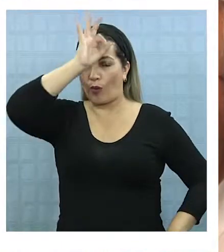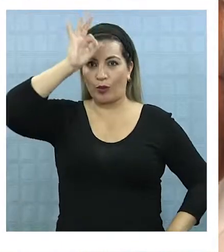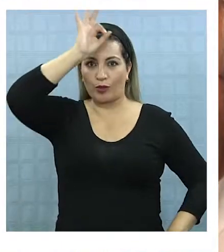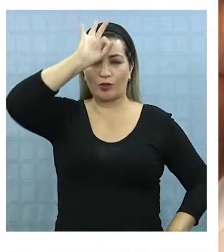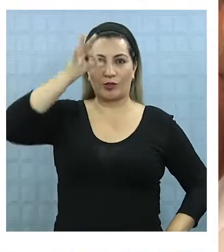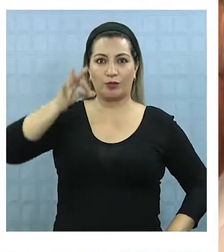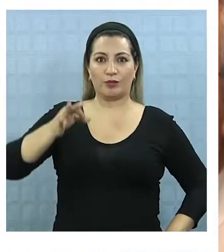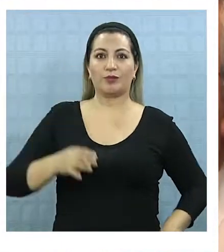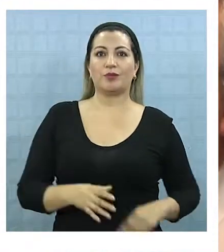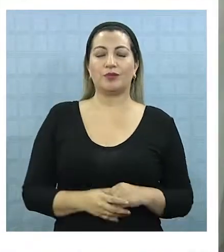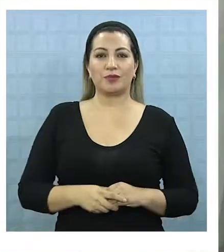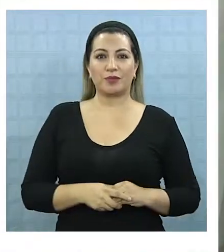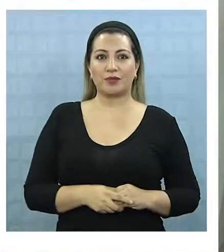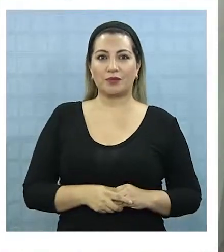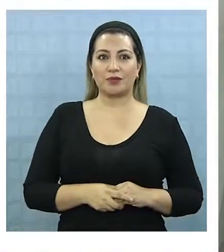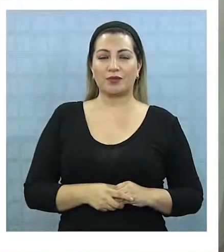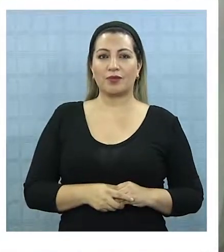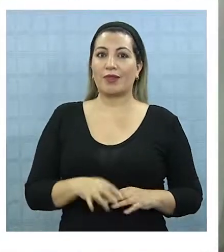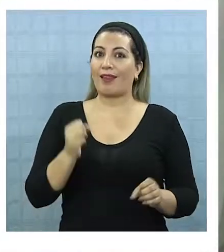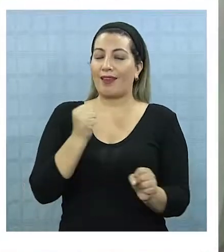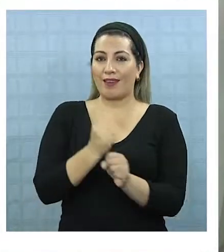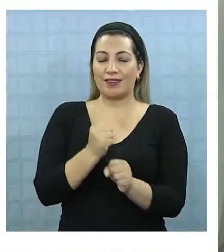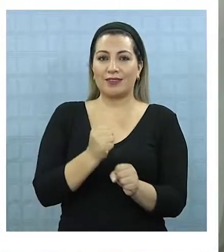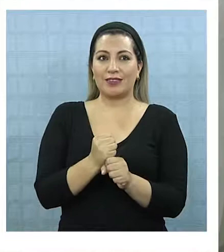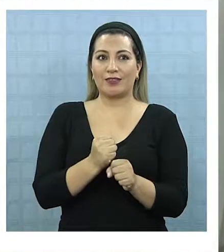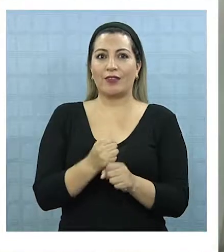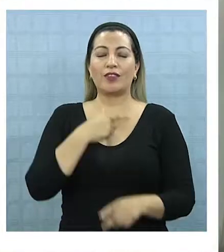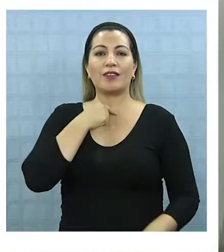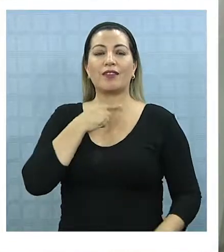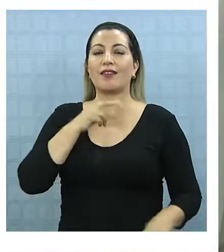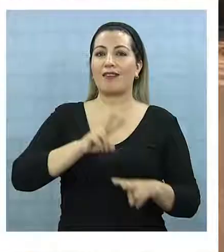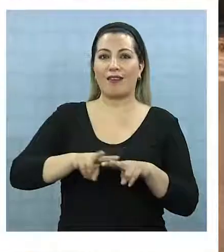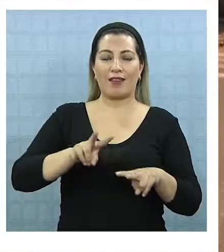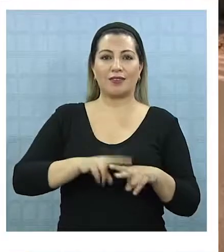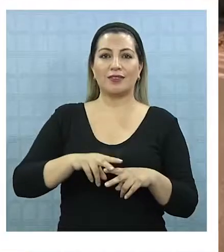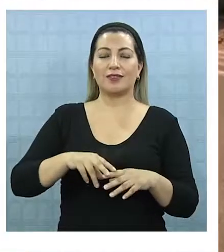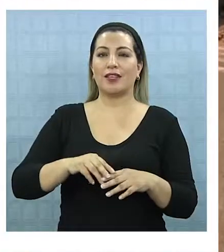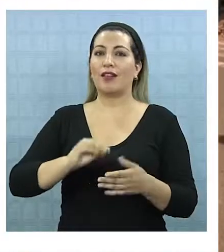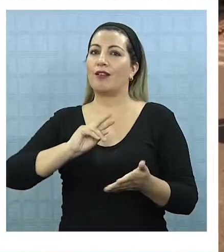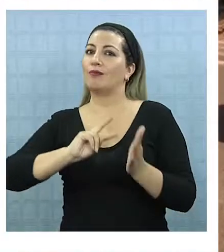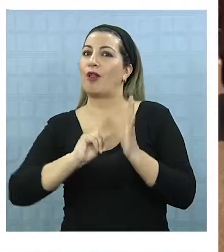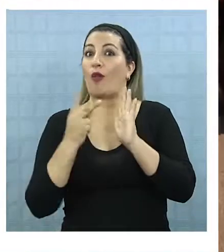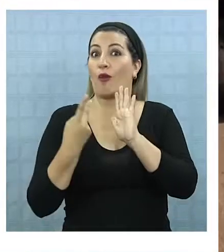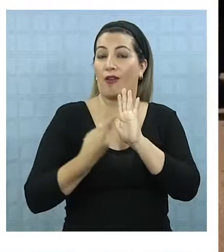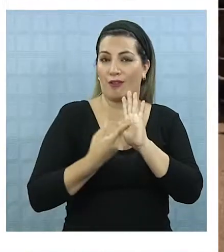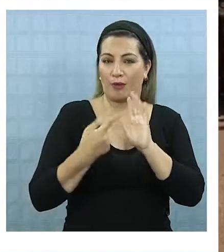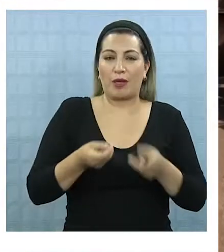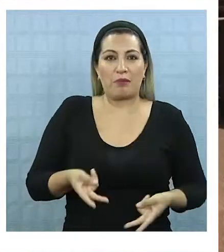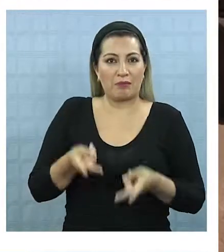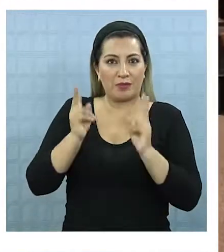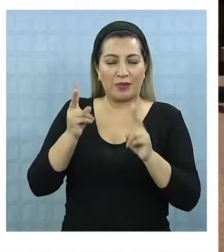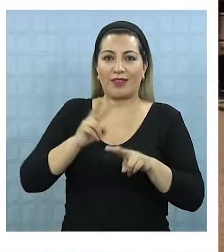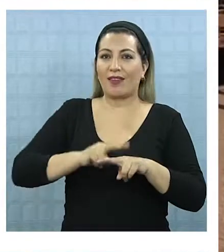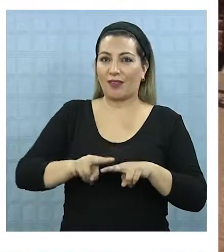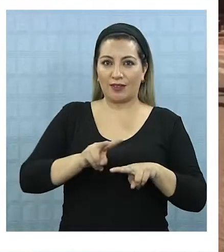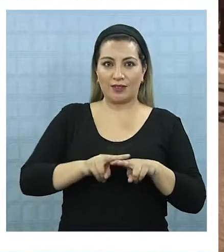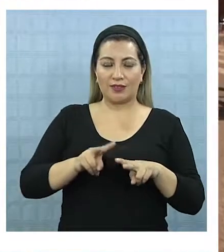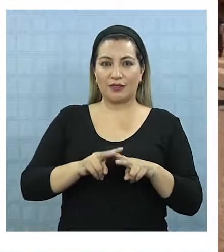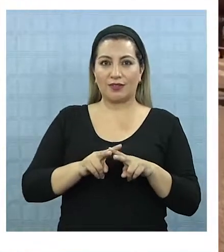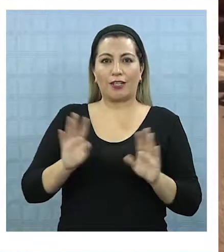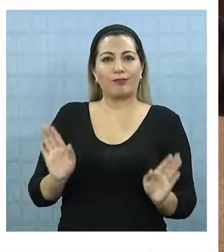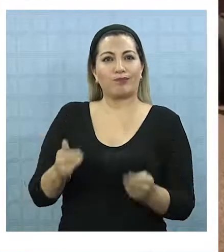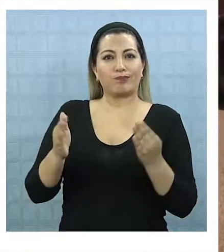de Estado y de país. Las acciones colectivas apuntan a realizar las modificaciones necesarias que permitan la